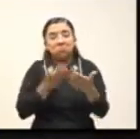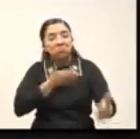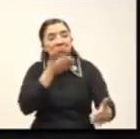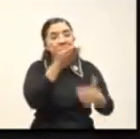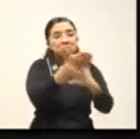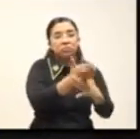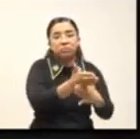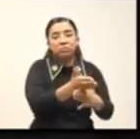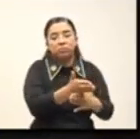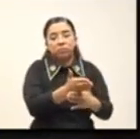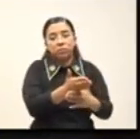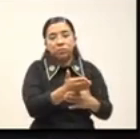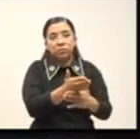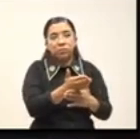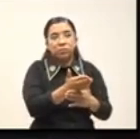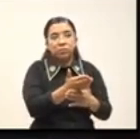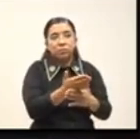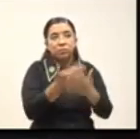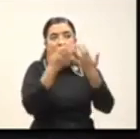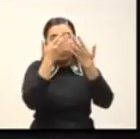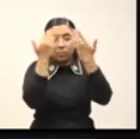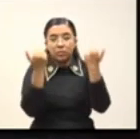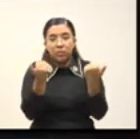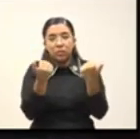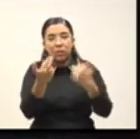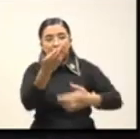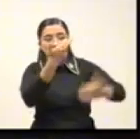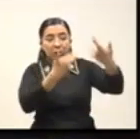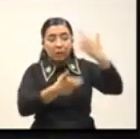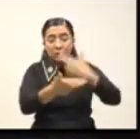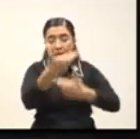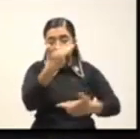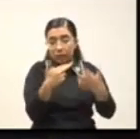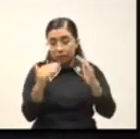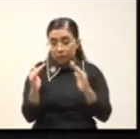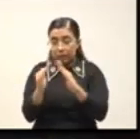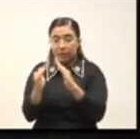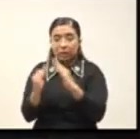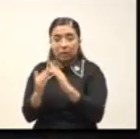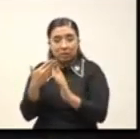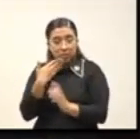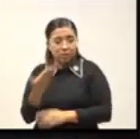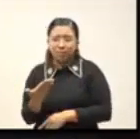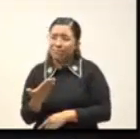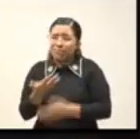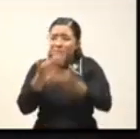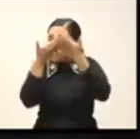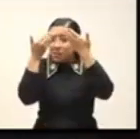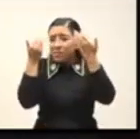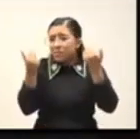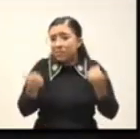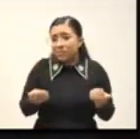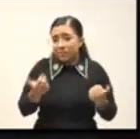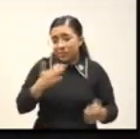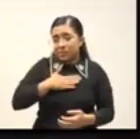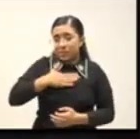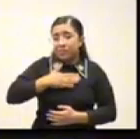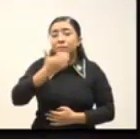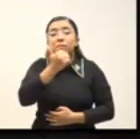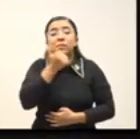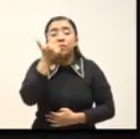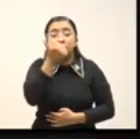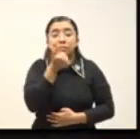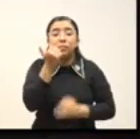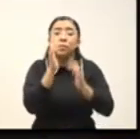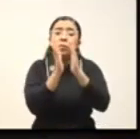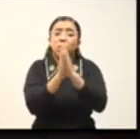pues no nos damos cuenta que no sabemos si regresaremos con vida de donde estamos. Como alumna, me gustaría